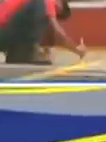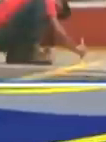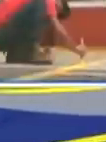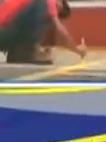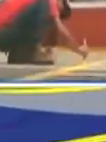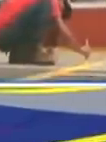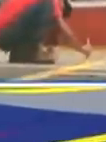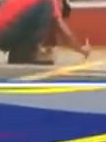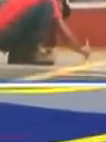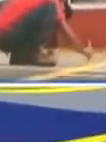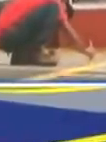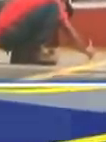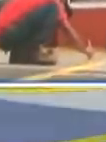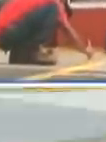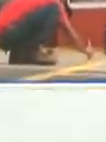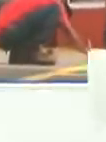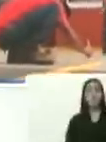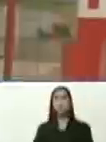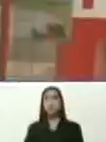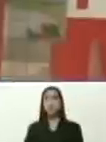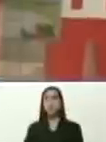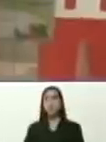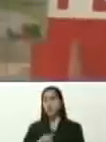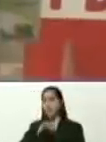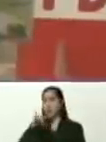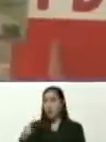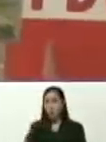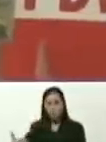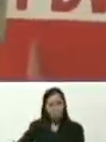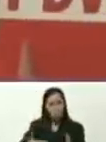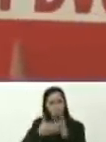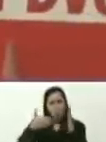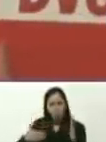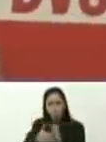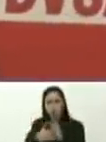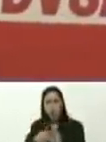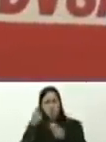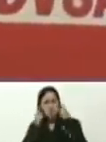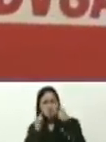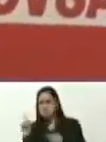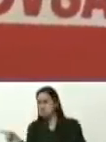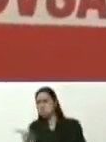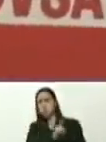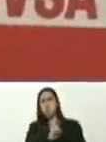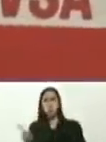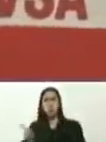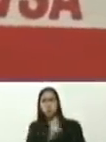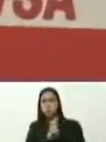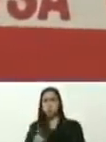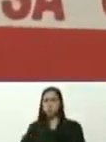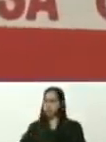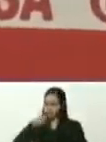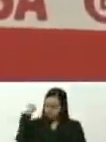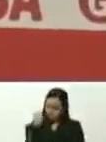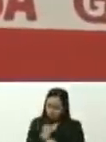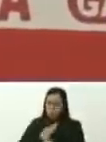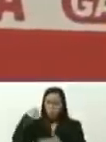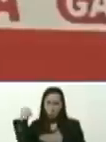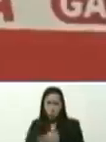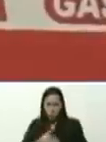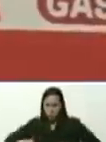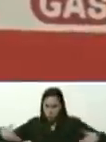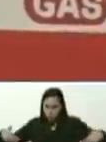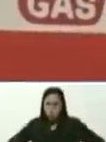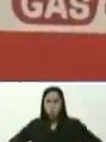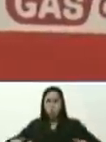las sanciones, el bloqueo, pero no nos ponemos, el lloriqueo, no, trabajamos, nos empeñamos,